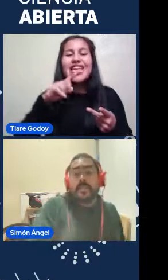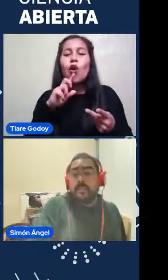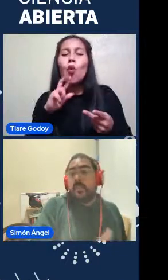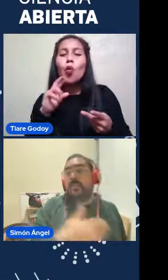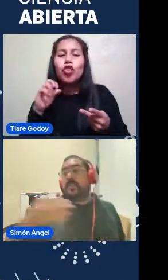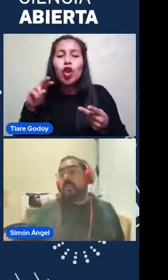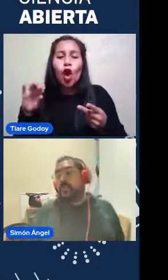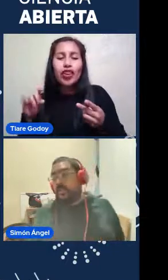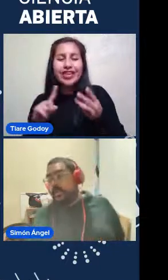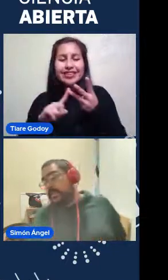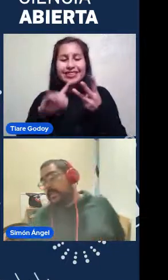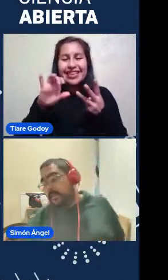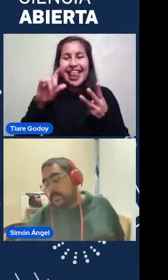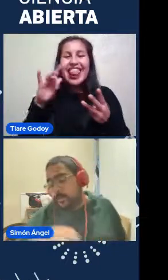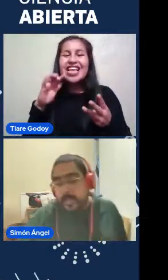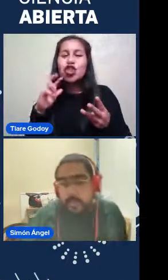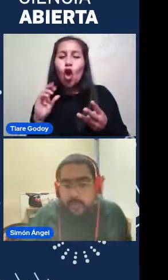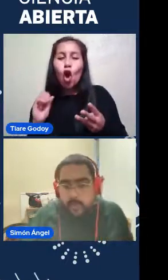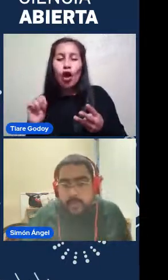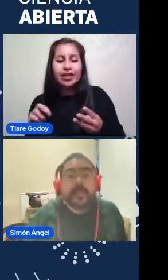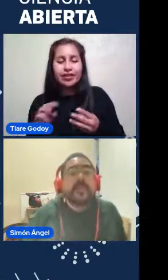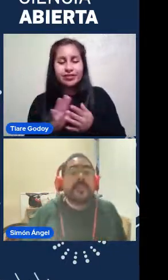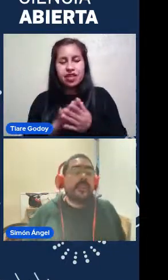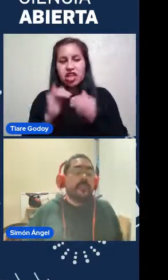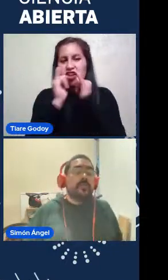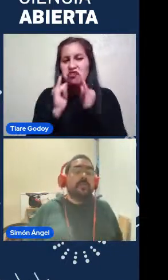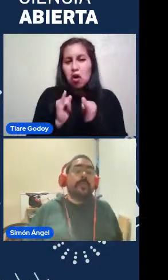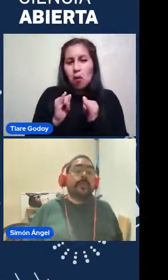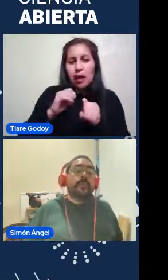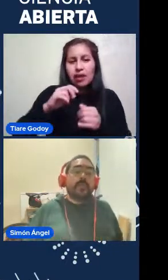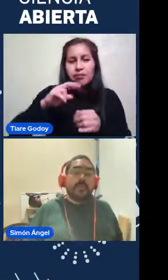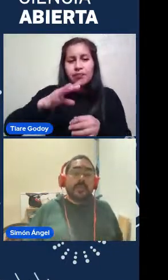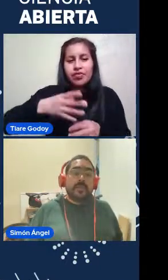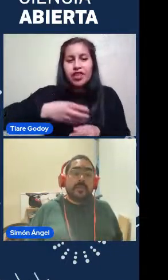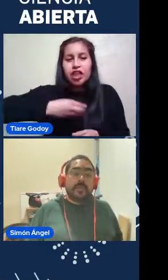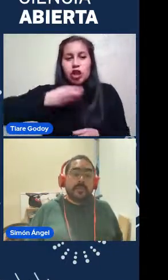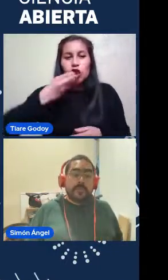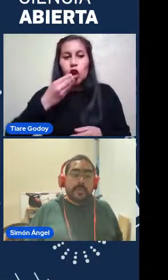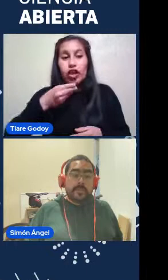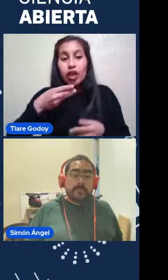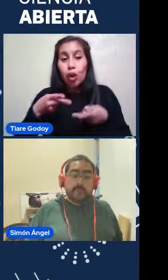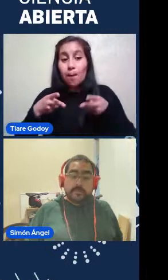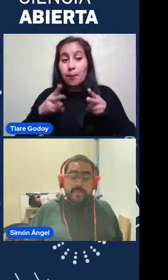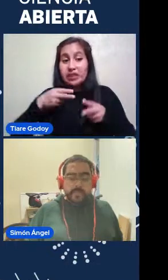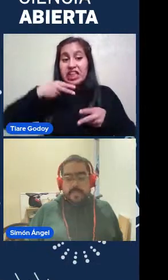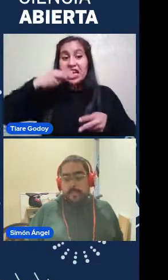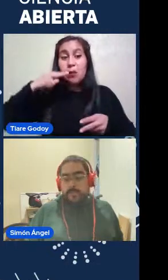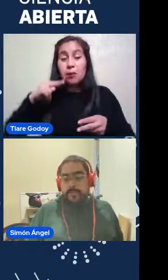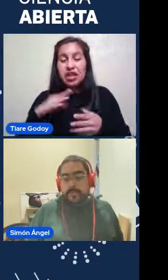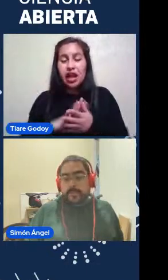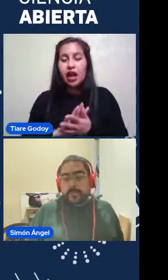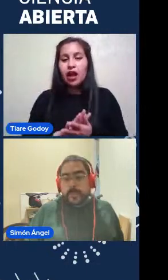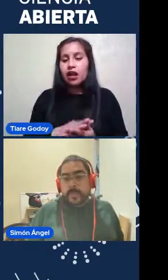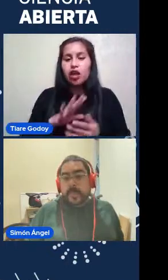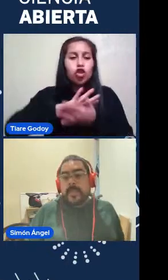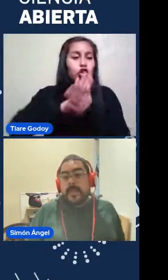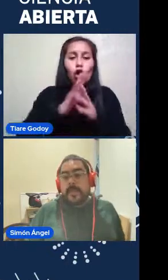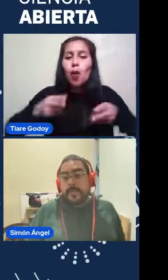forman Hidrógeno Oxígeno Carbono Y todos los elementos químicos Que permiten Que existamos